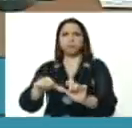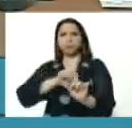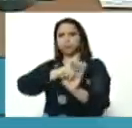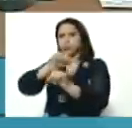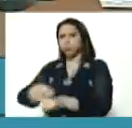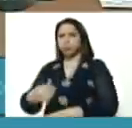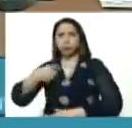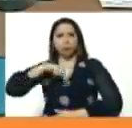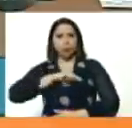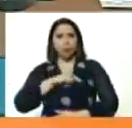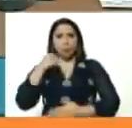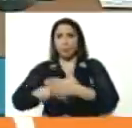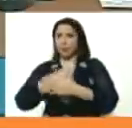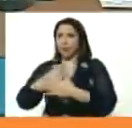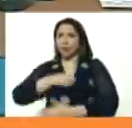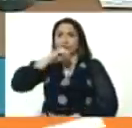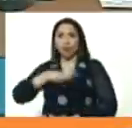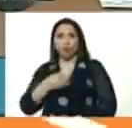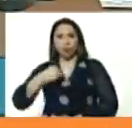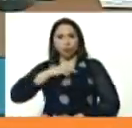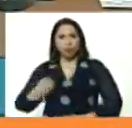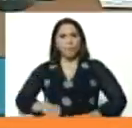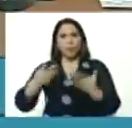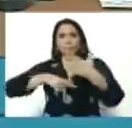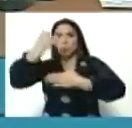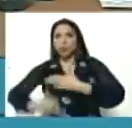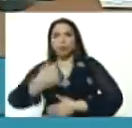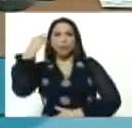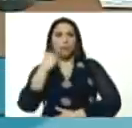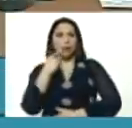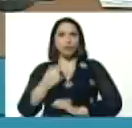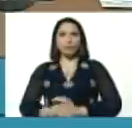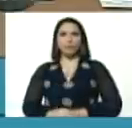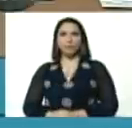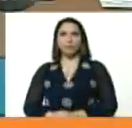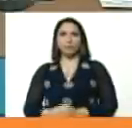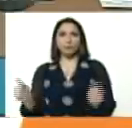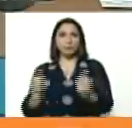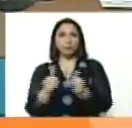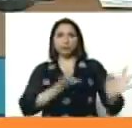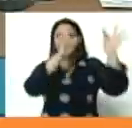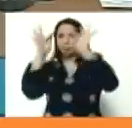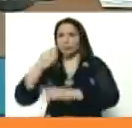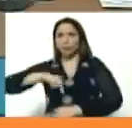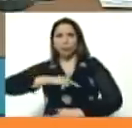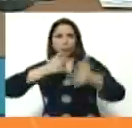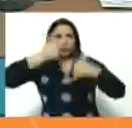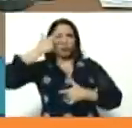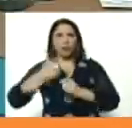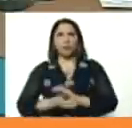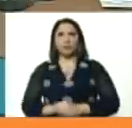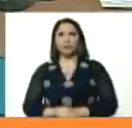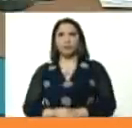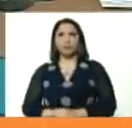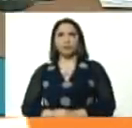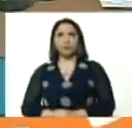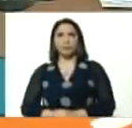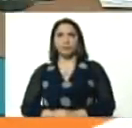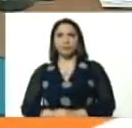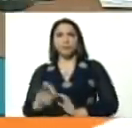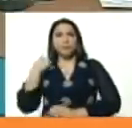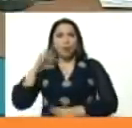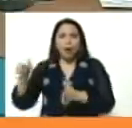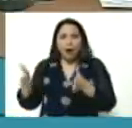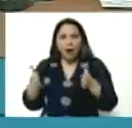histórica que estamos dando, con el proyecto de Bolívar, con el legado de nuestro comandante Chávez, por el